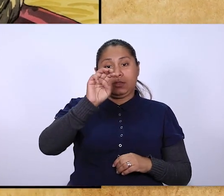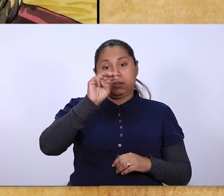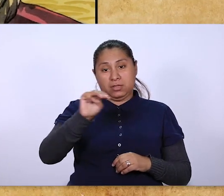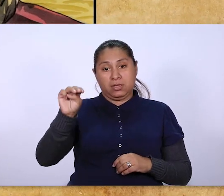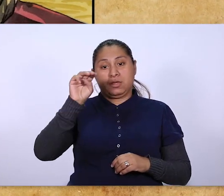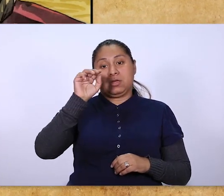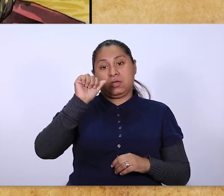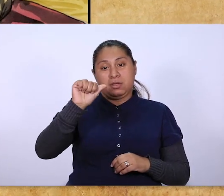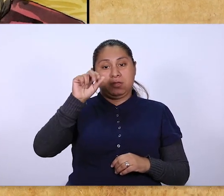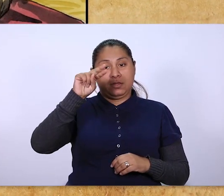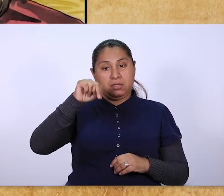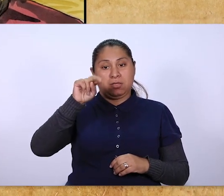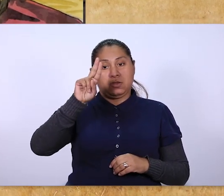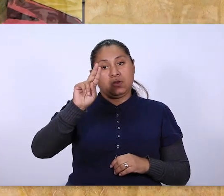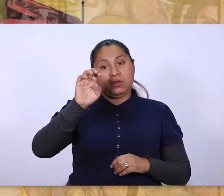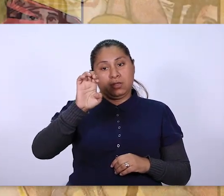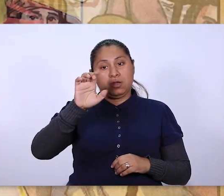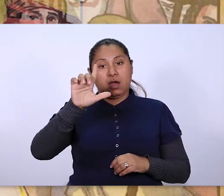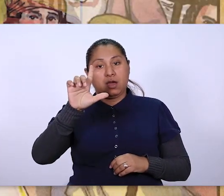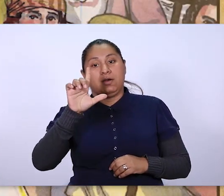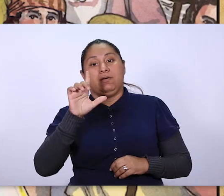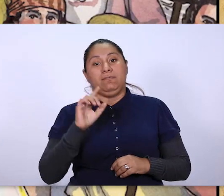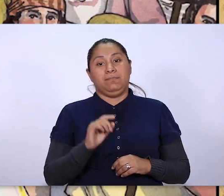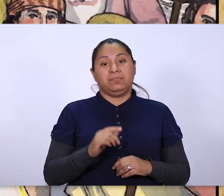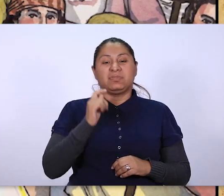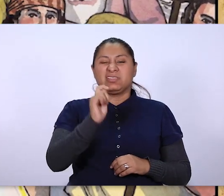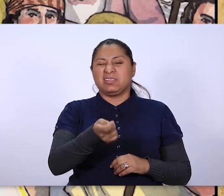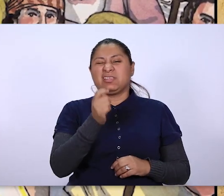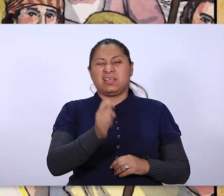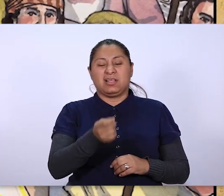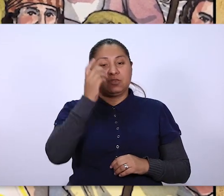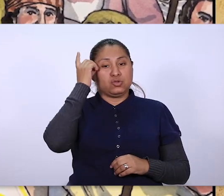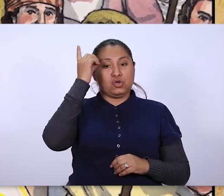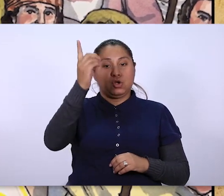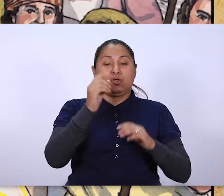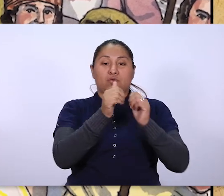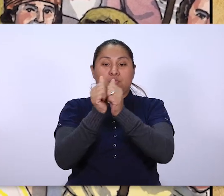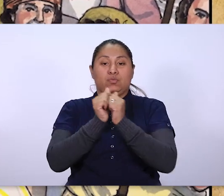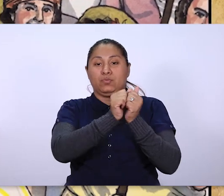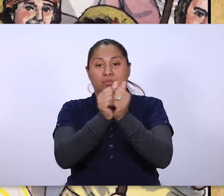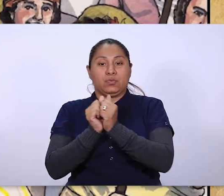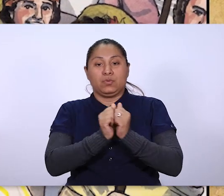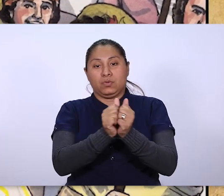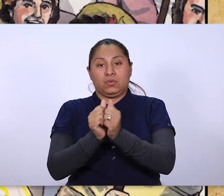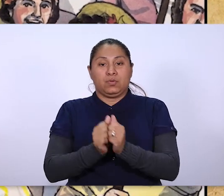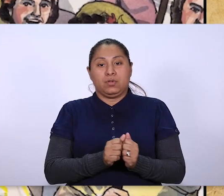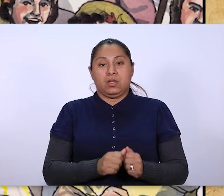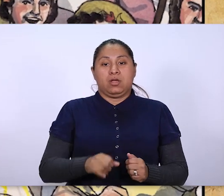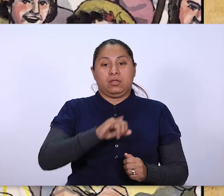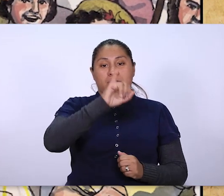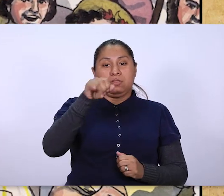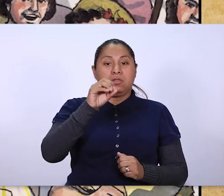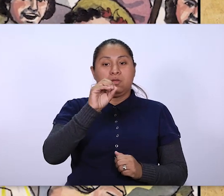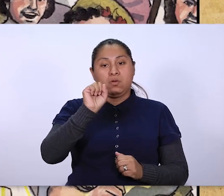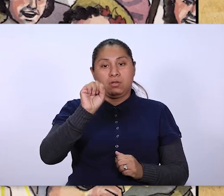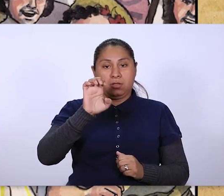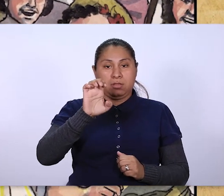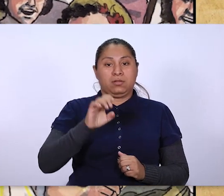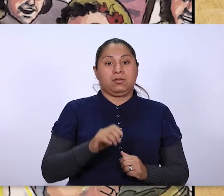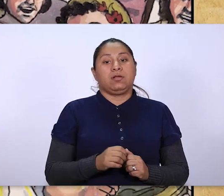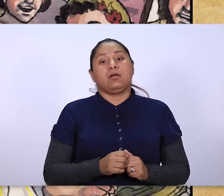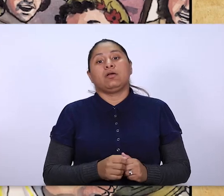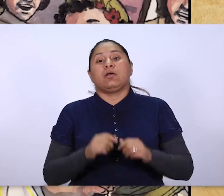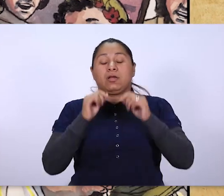que significa Dios con nosotros. Cuando José despertó del sueño, hizo lo que el ángel del Señor le había